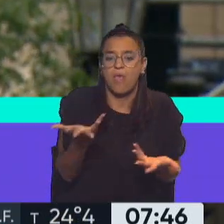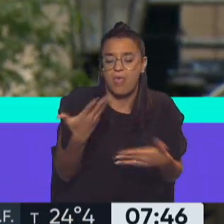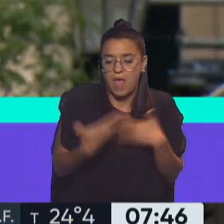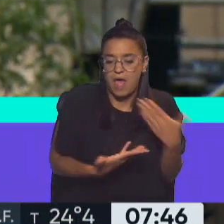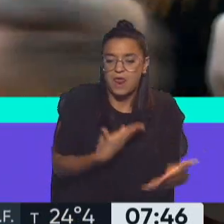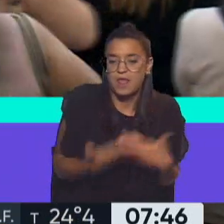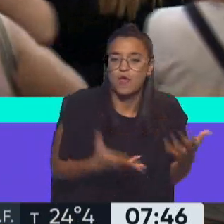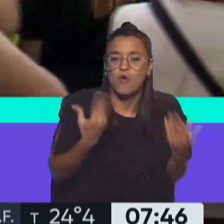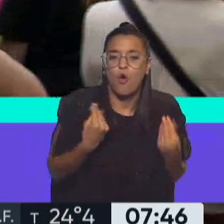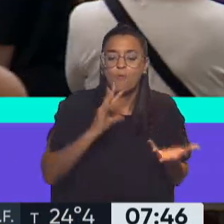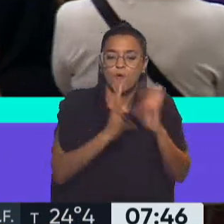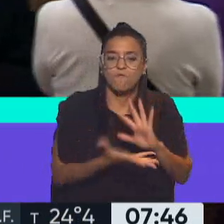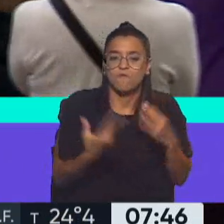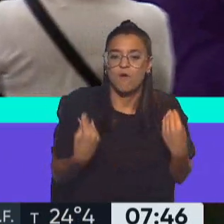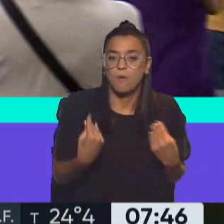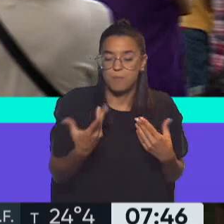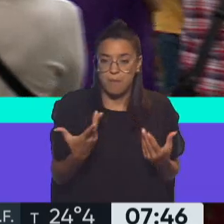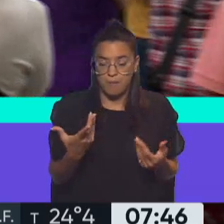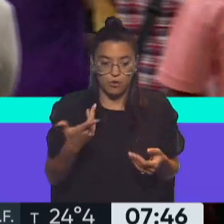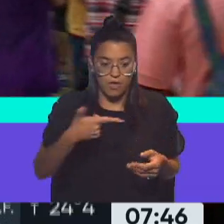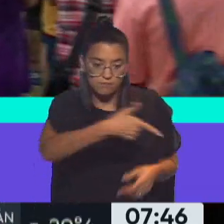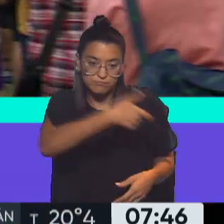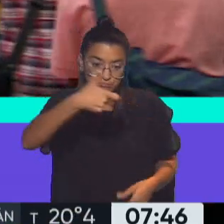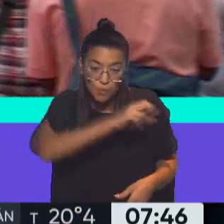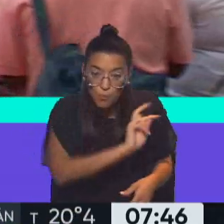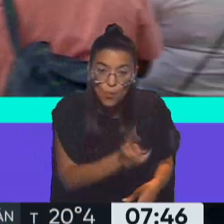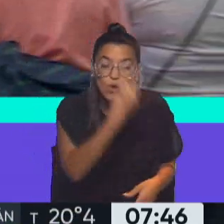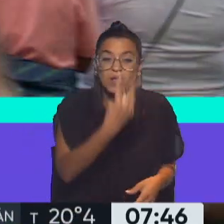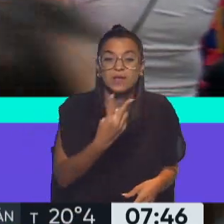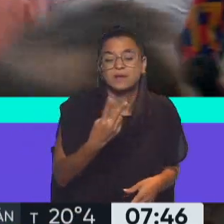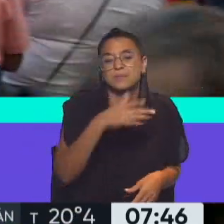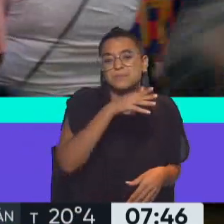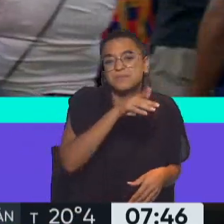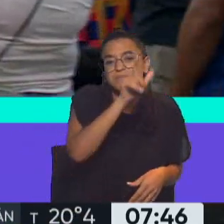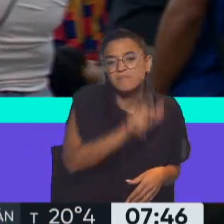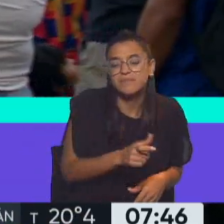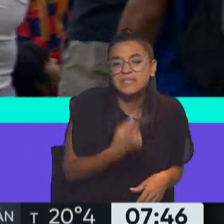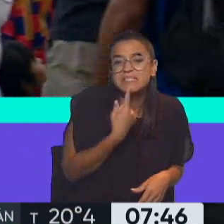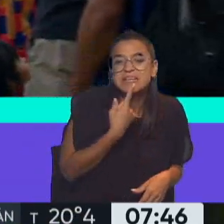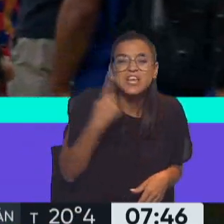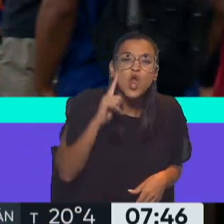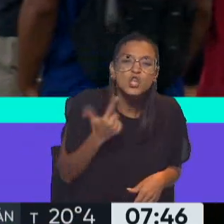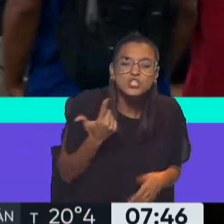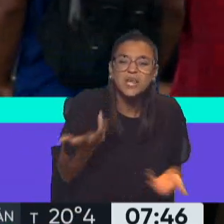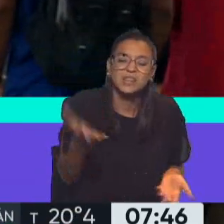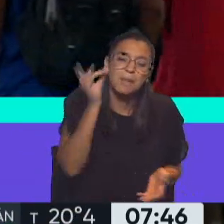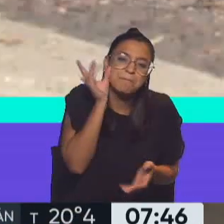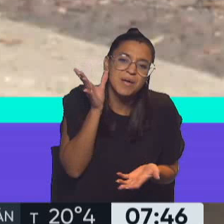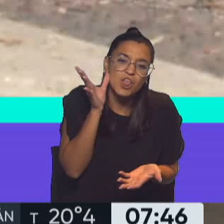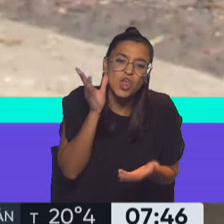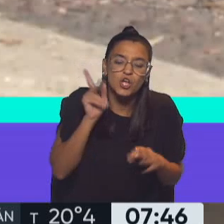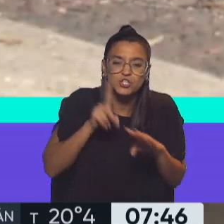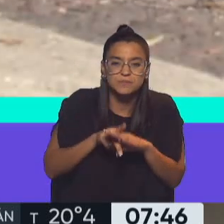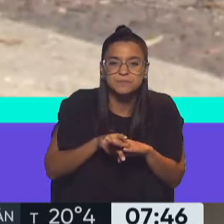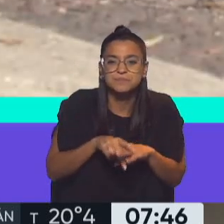haber asesinado a chicos inocentes. Me permito avanzar. Disculpe, doctor. camaradas, los